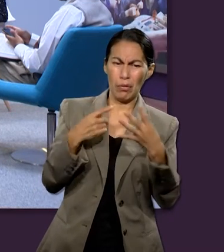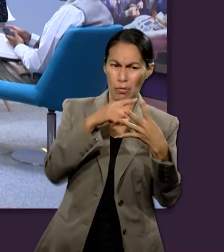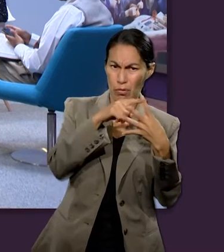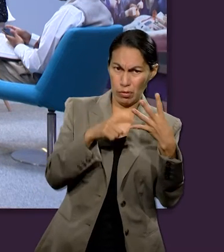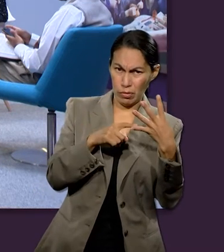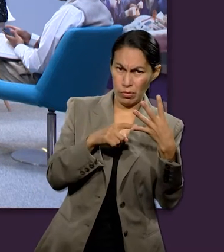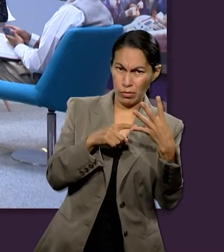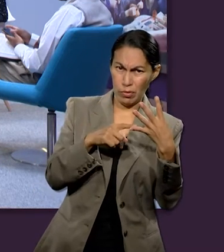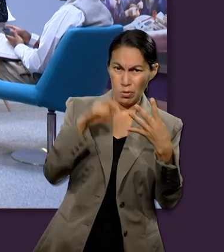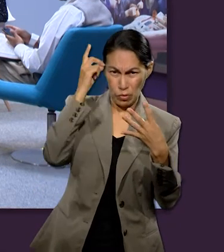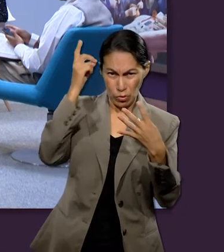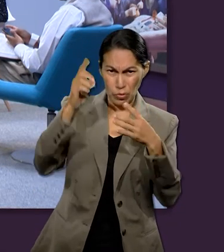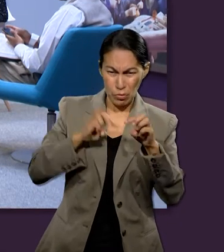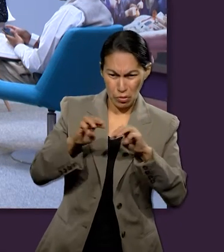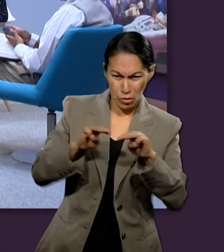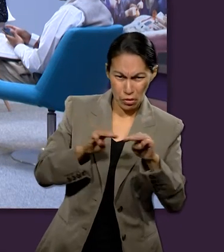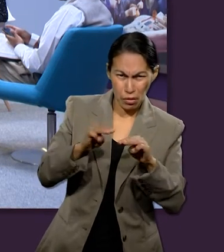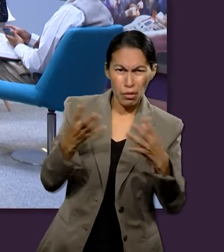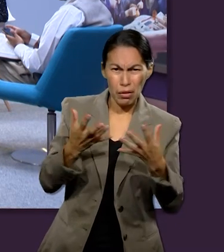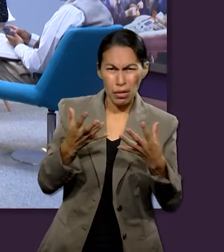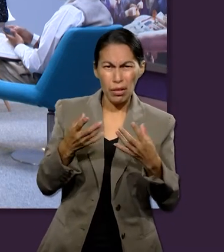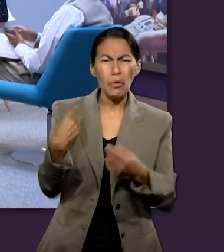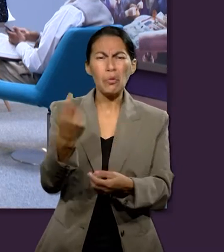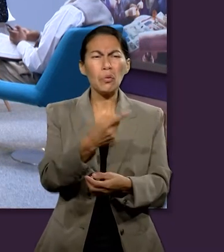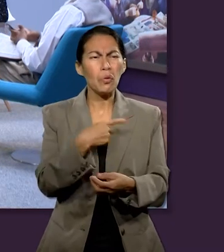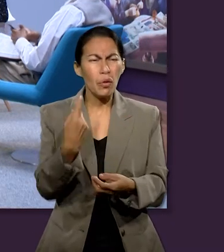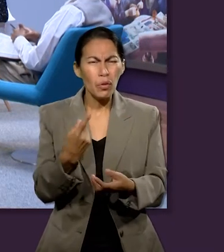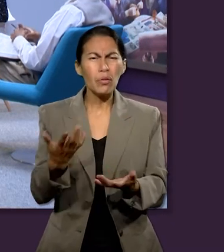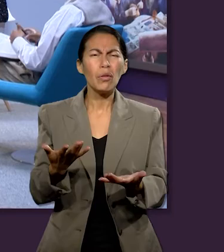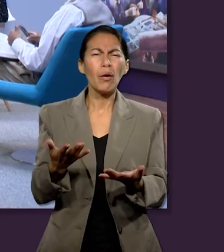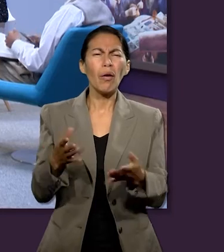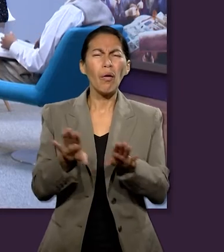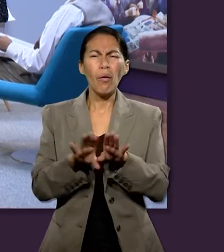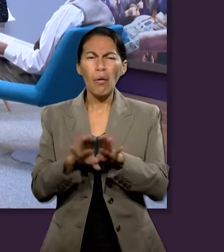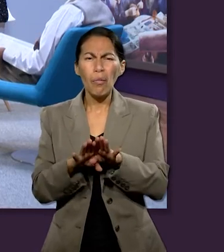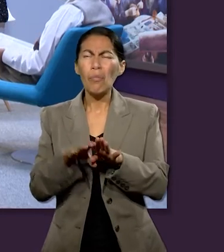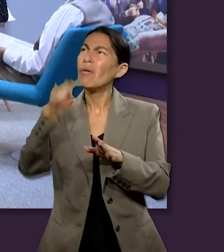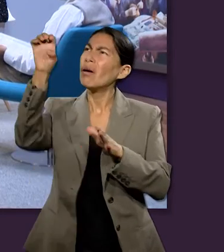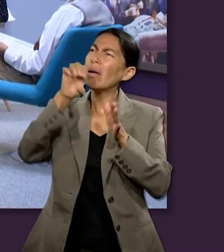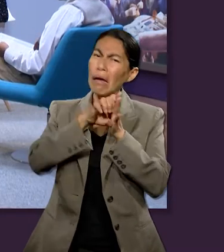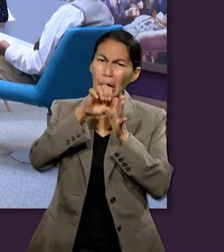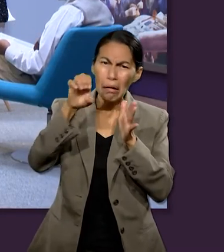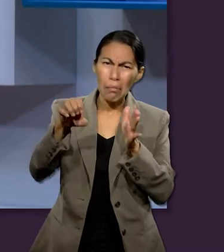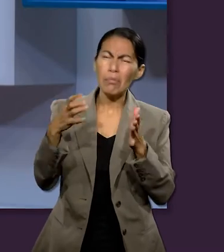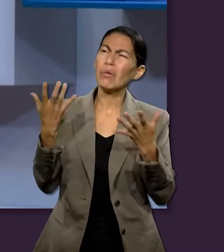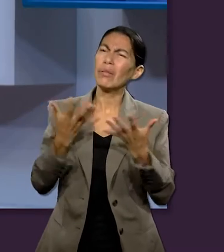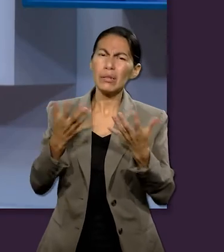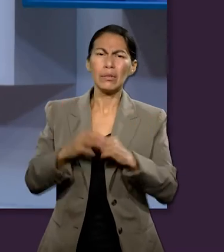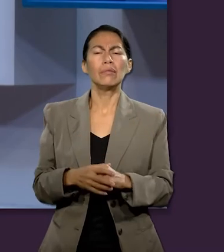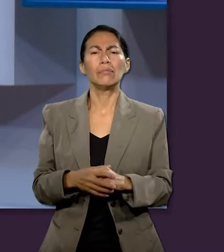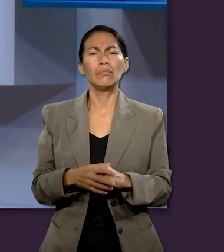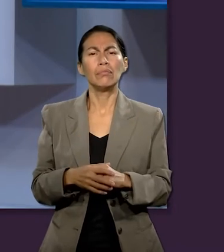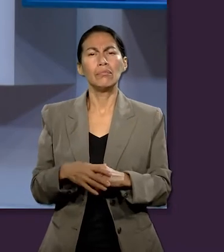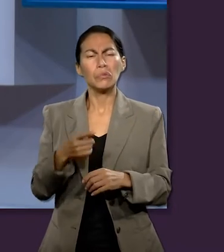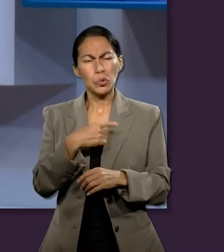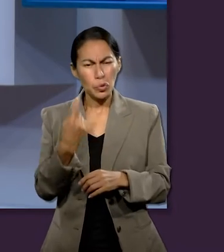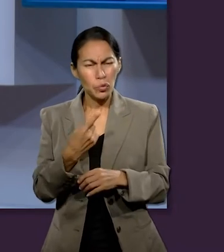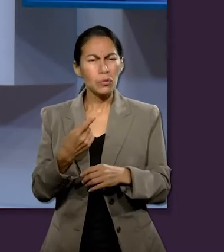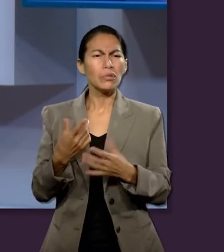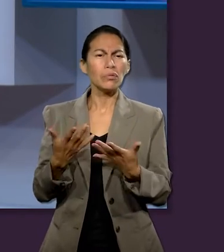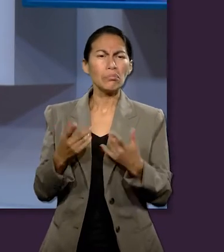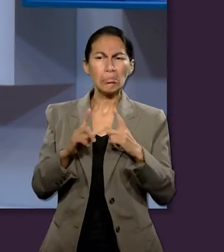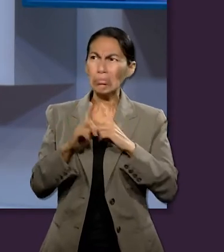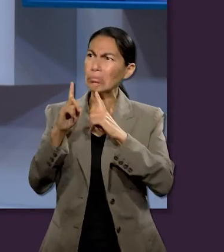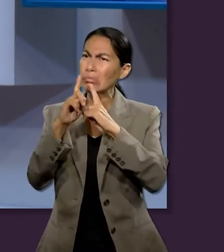del ministerio de Jesús, ¿cómo nos podemos preparar nosotros como sus seguidores a seguir su